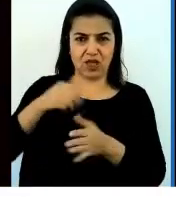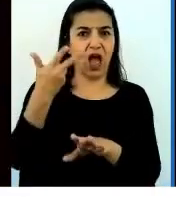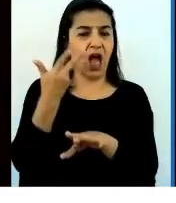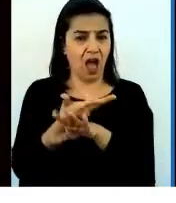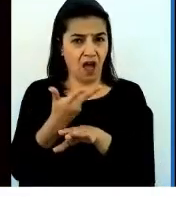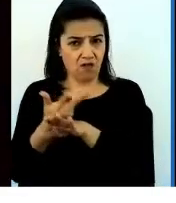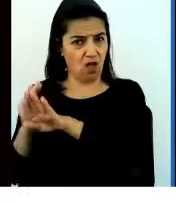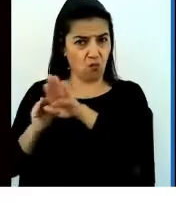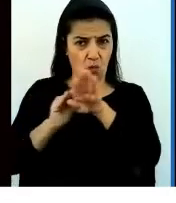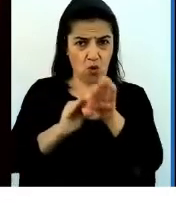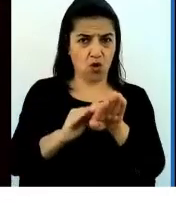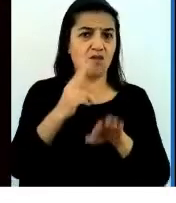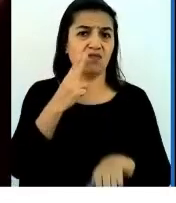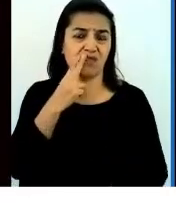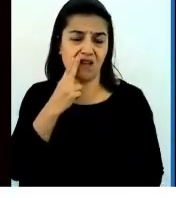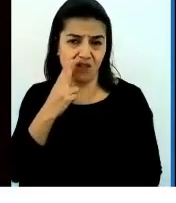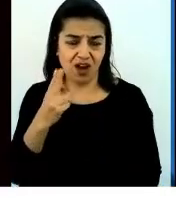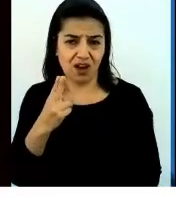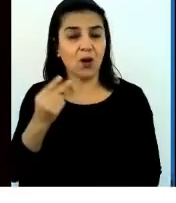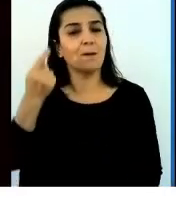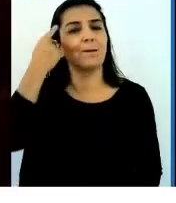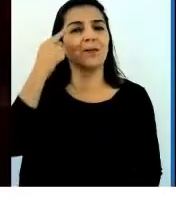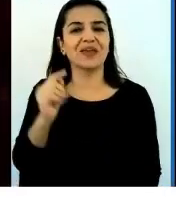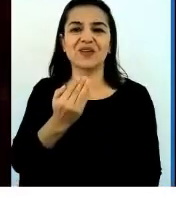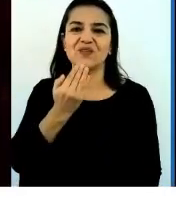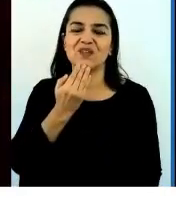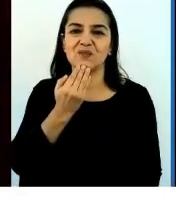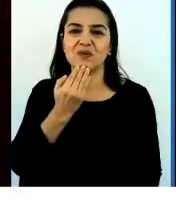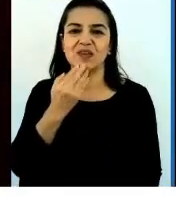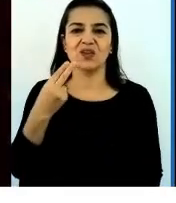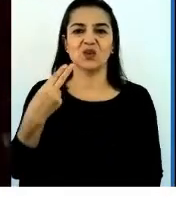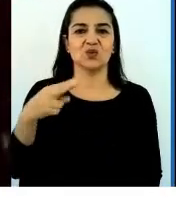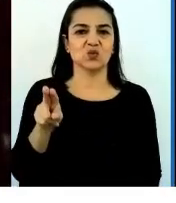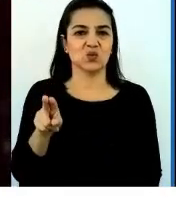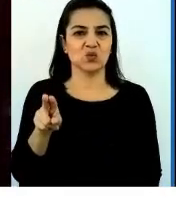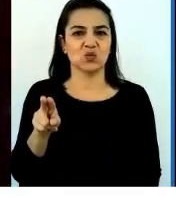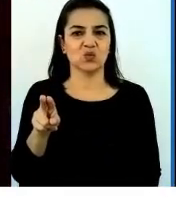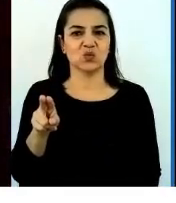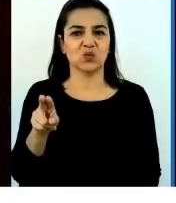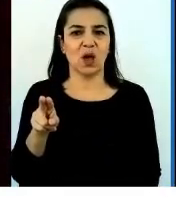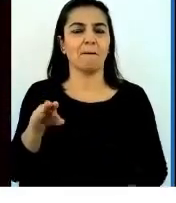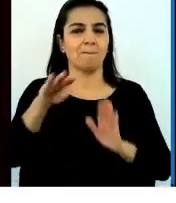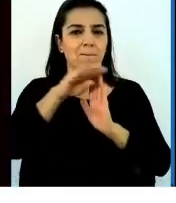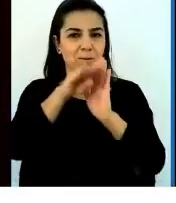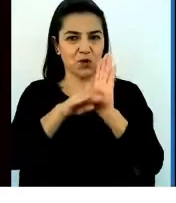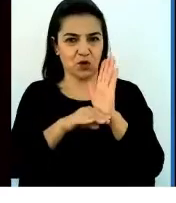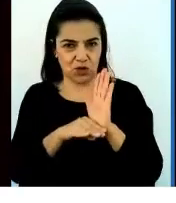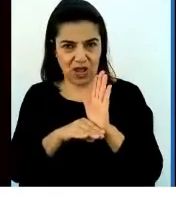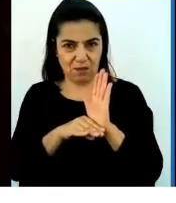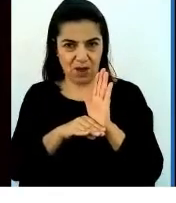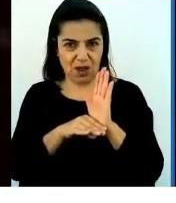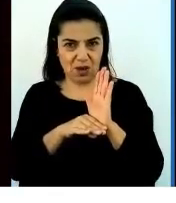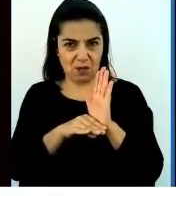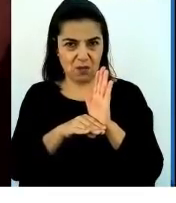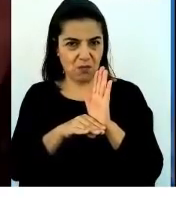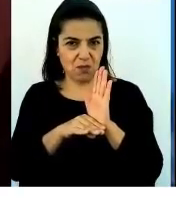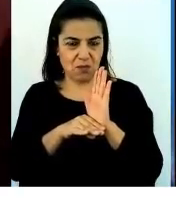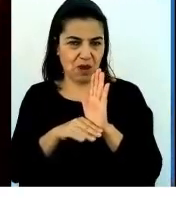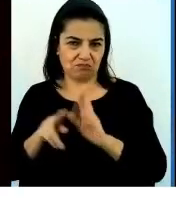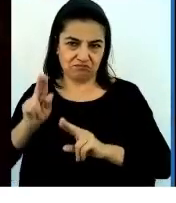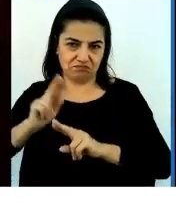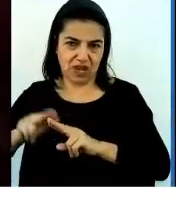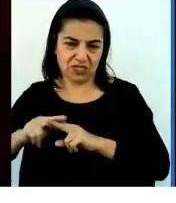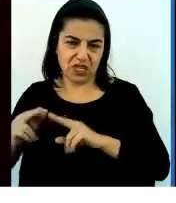para el tabaco, pero tenían también sus propios programas para producir más, para producir